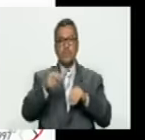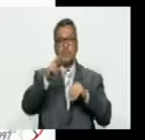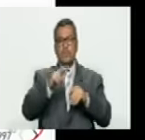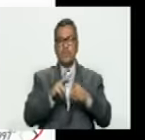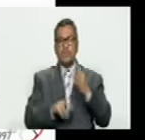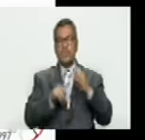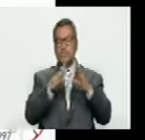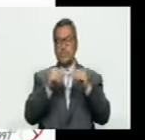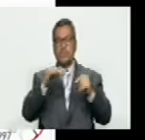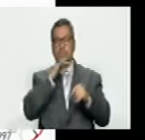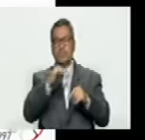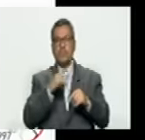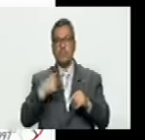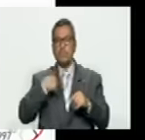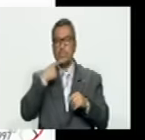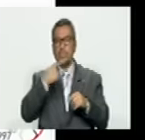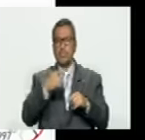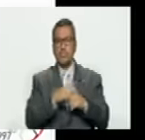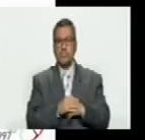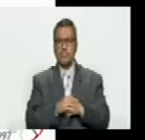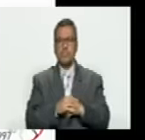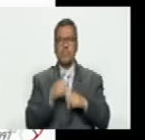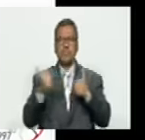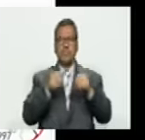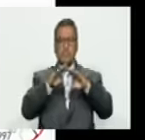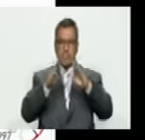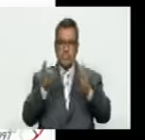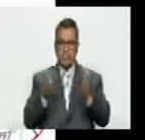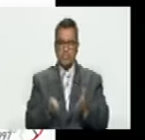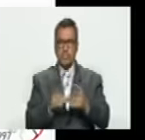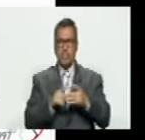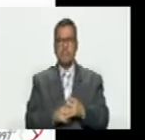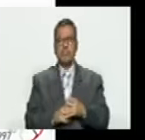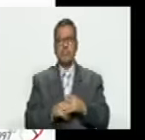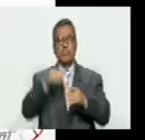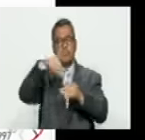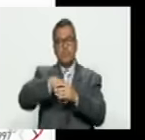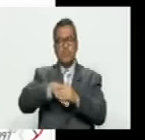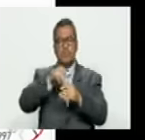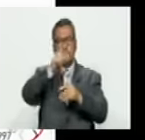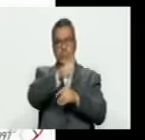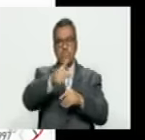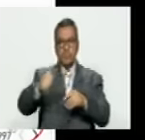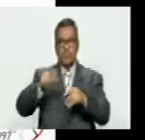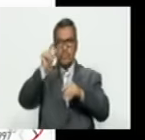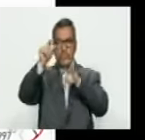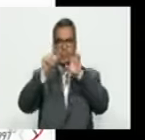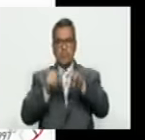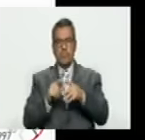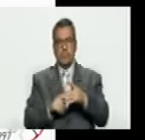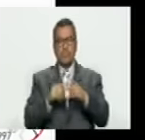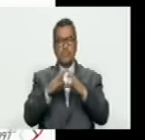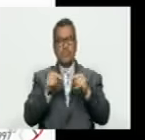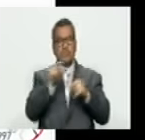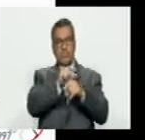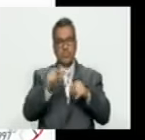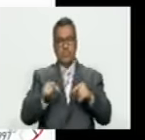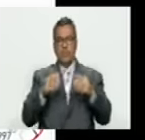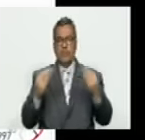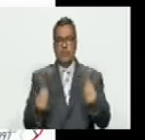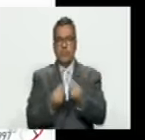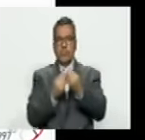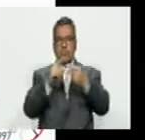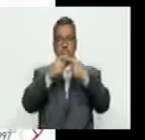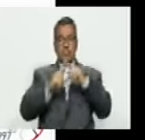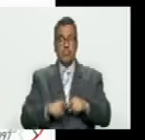toda la información le dice cuál es la mesa y los votos que sacó cada candidato de todos los partidos juntos o el